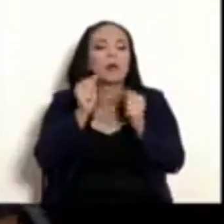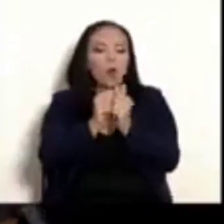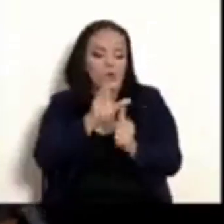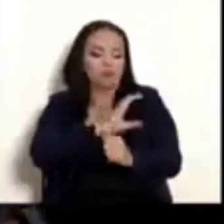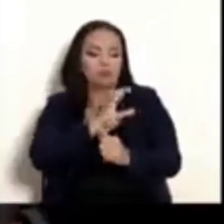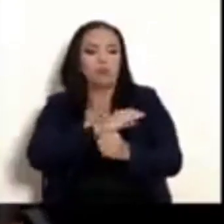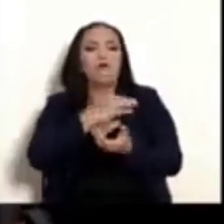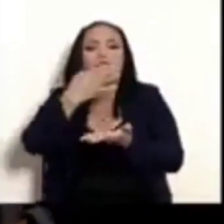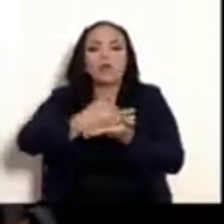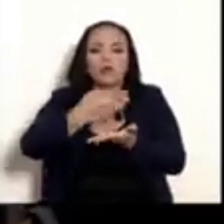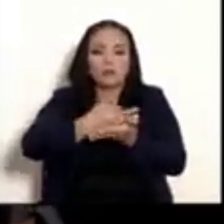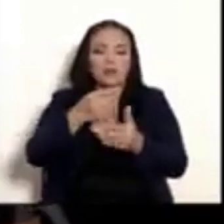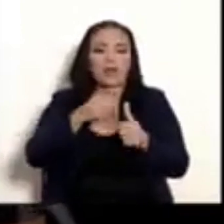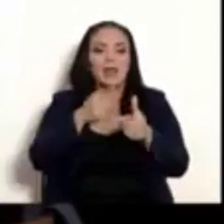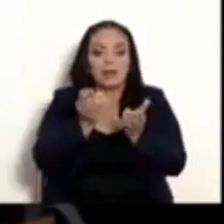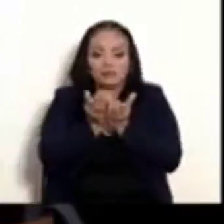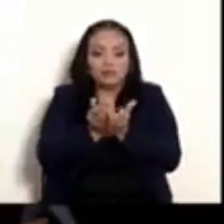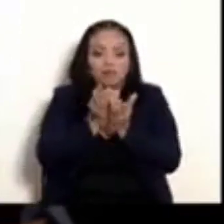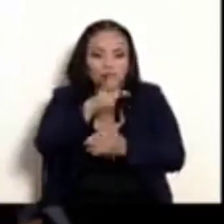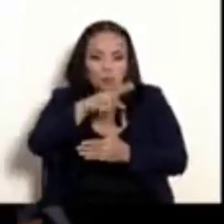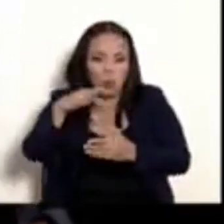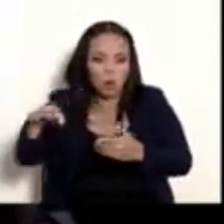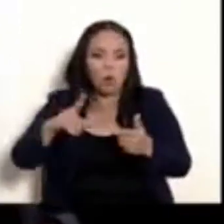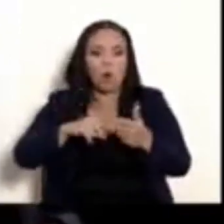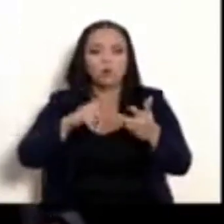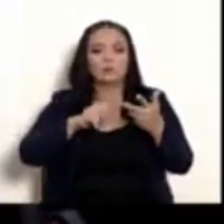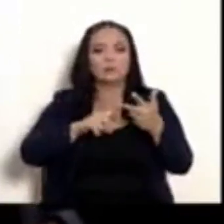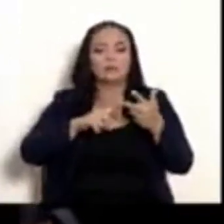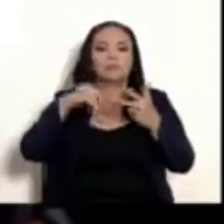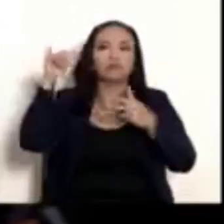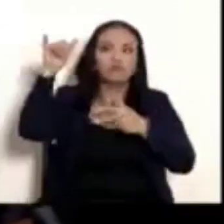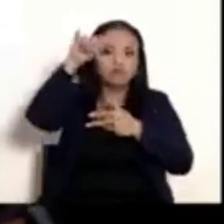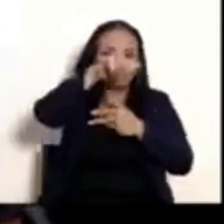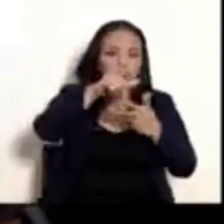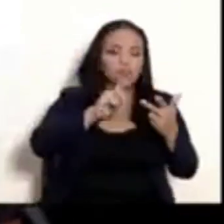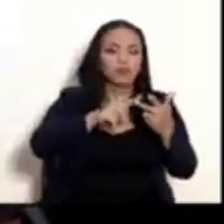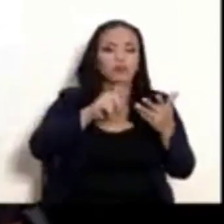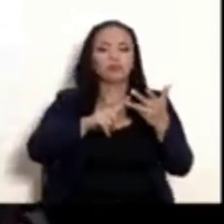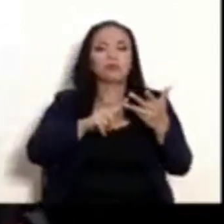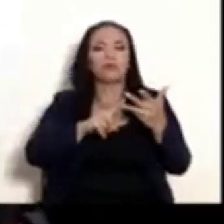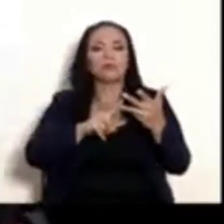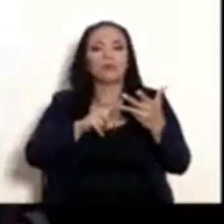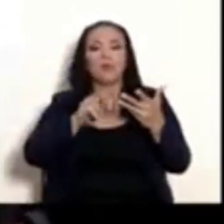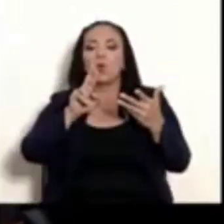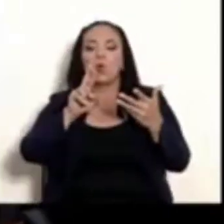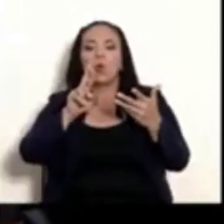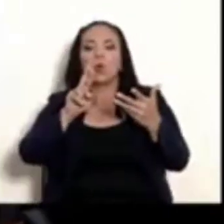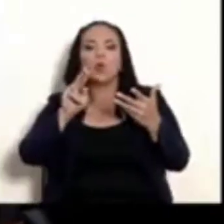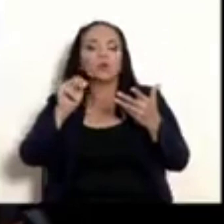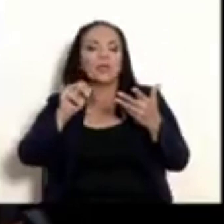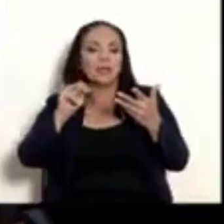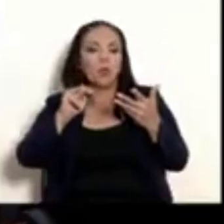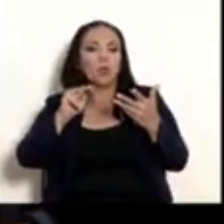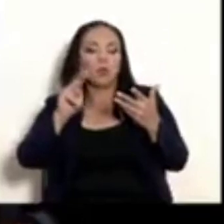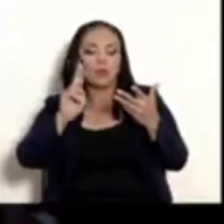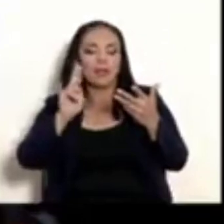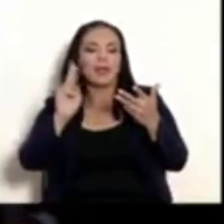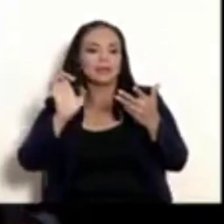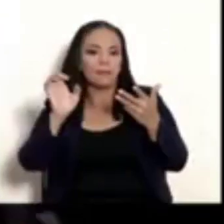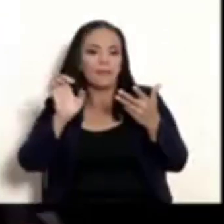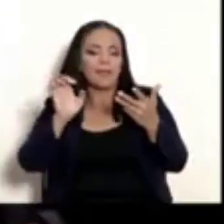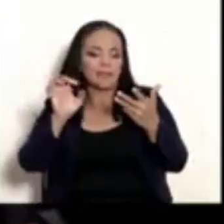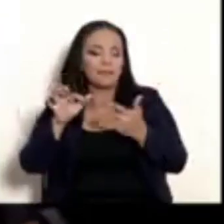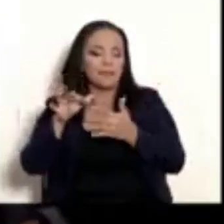Guardacostas, el Servicio de Vigilancia Aérea, la Unidad Especial de Apoyo, la Unidad de Intervención Policial, así como la Unidad